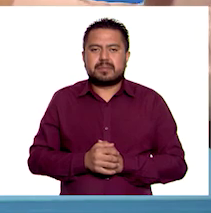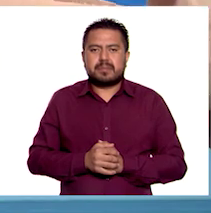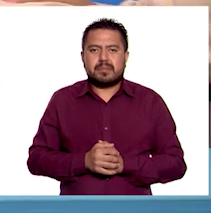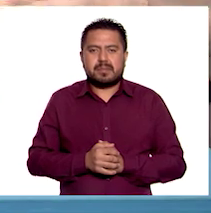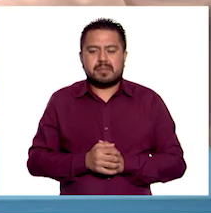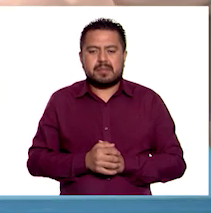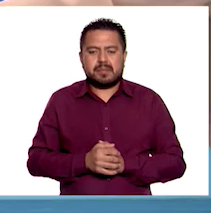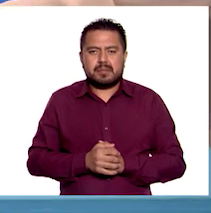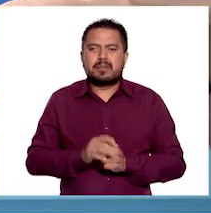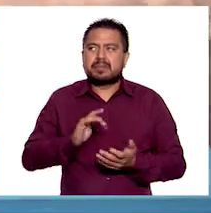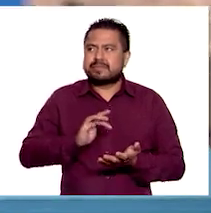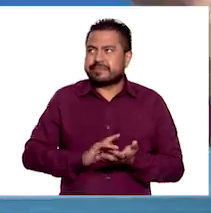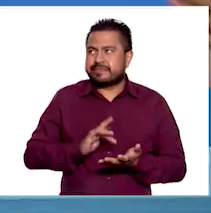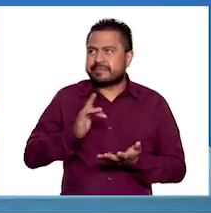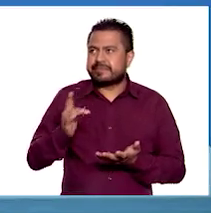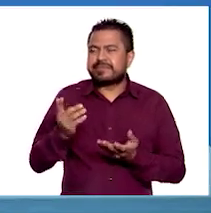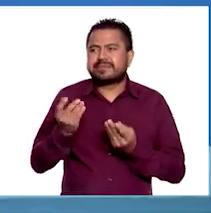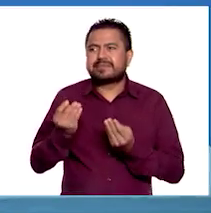¡Ah! ¡Gracias!